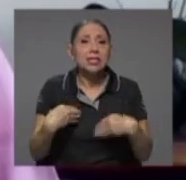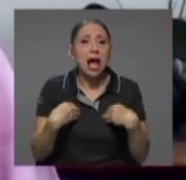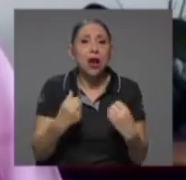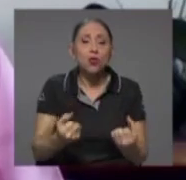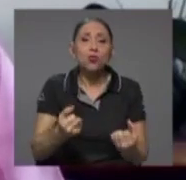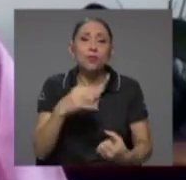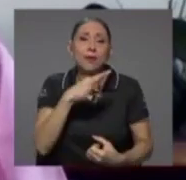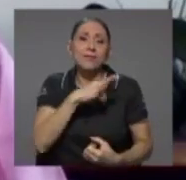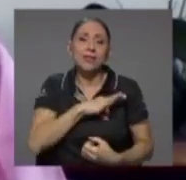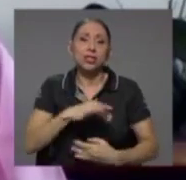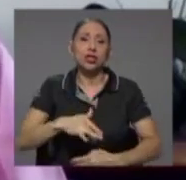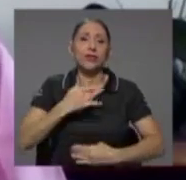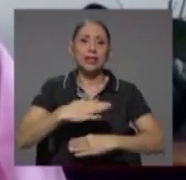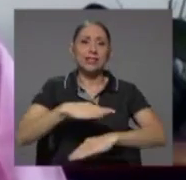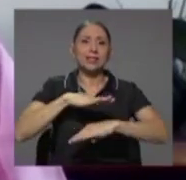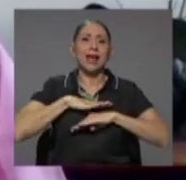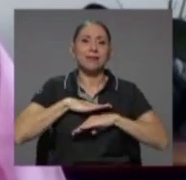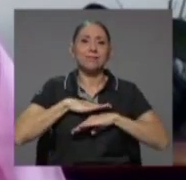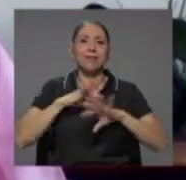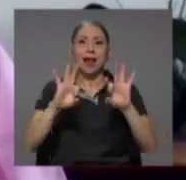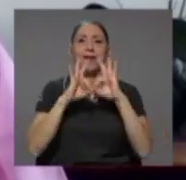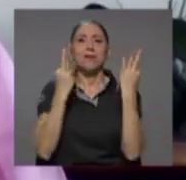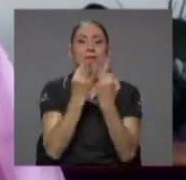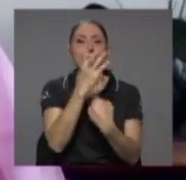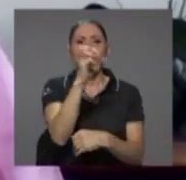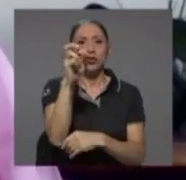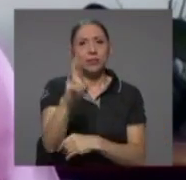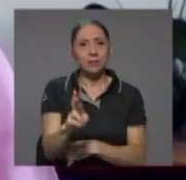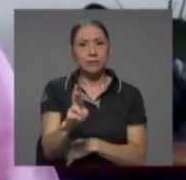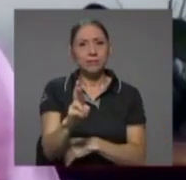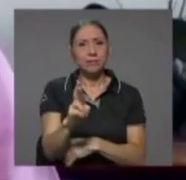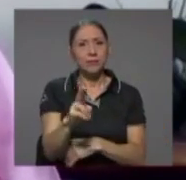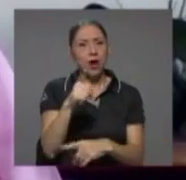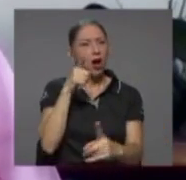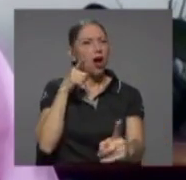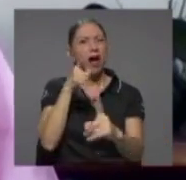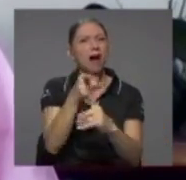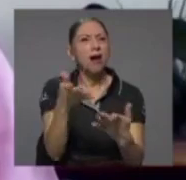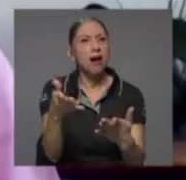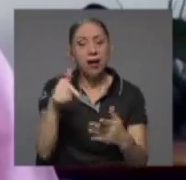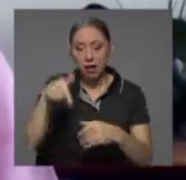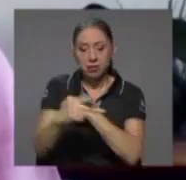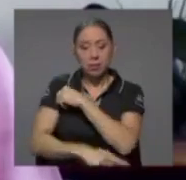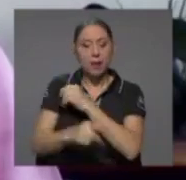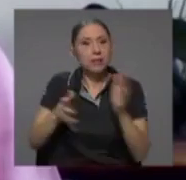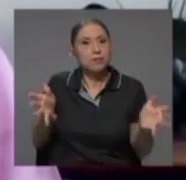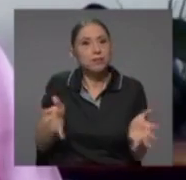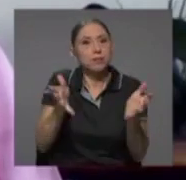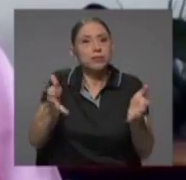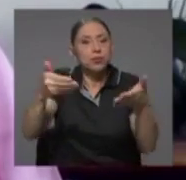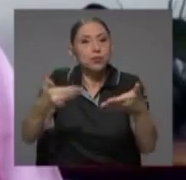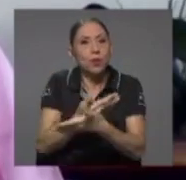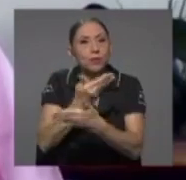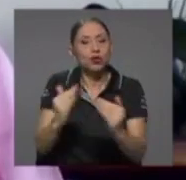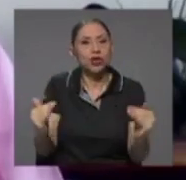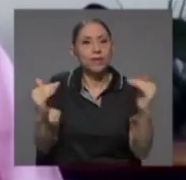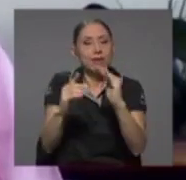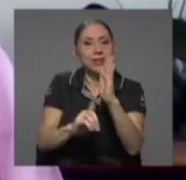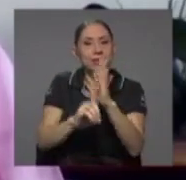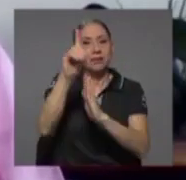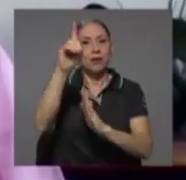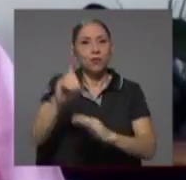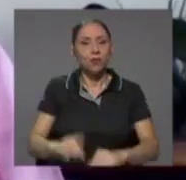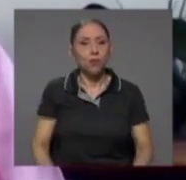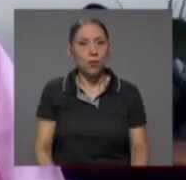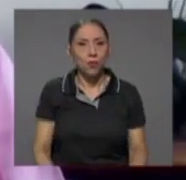familia costarricense con el objeto de impulsar este país hacia nuevos niveles de desarrollo y